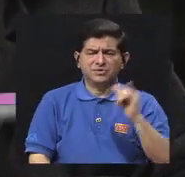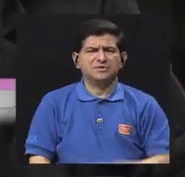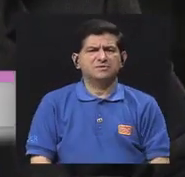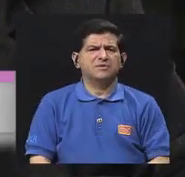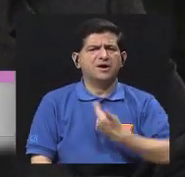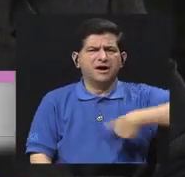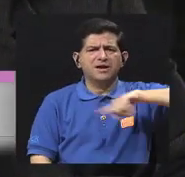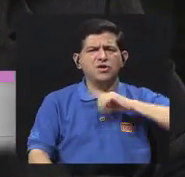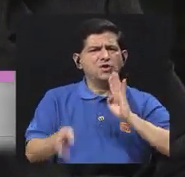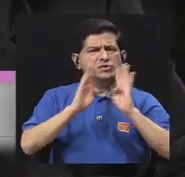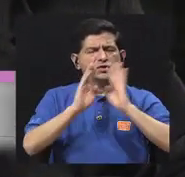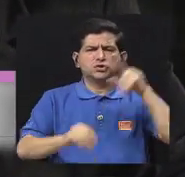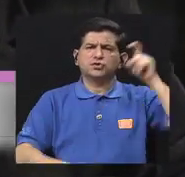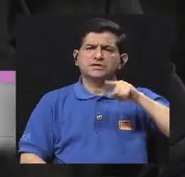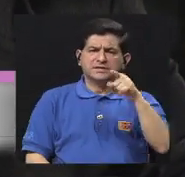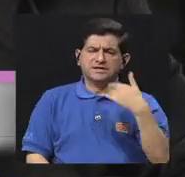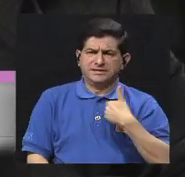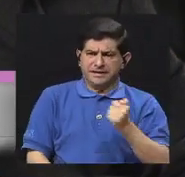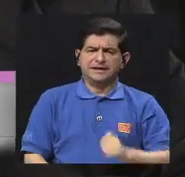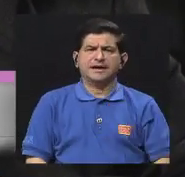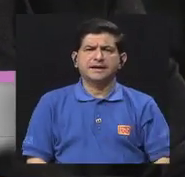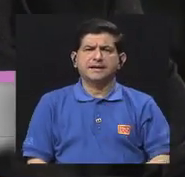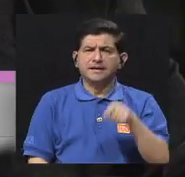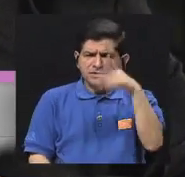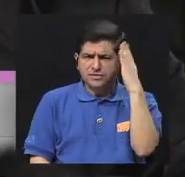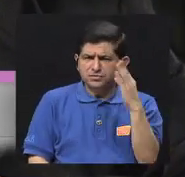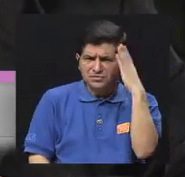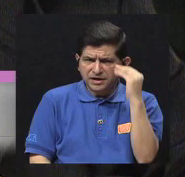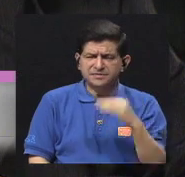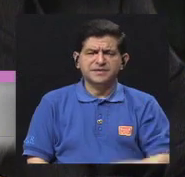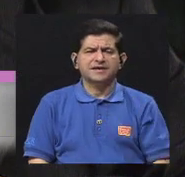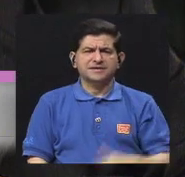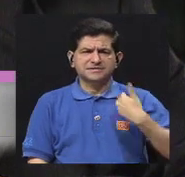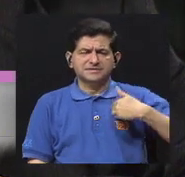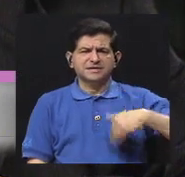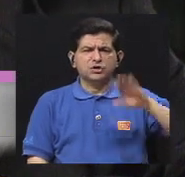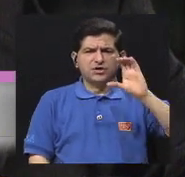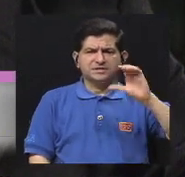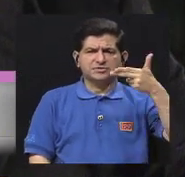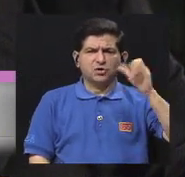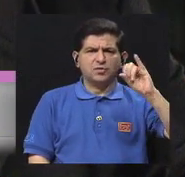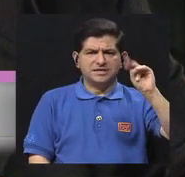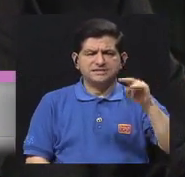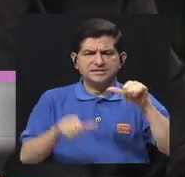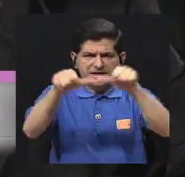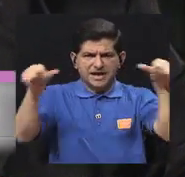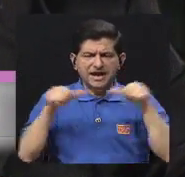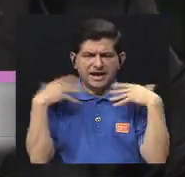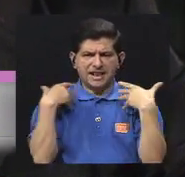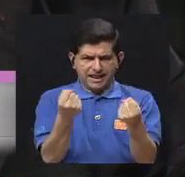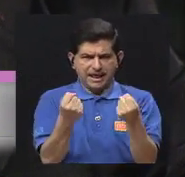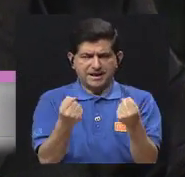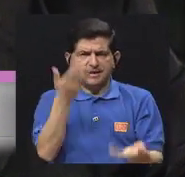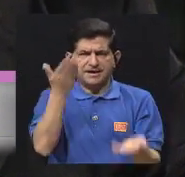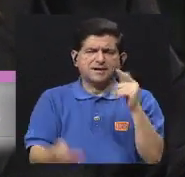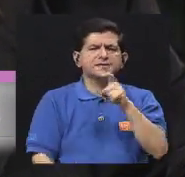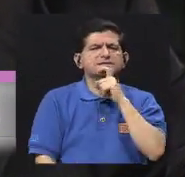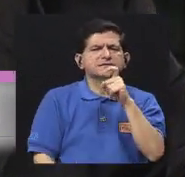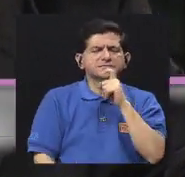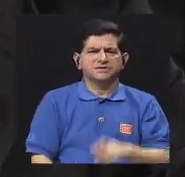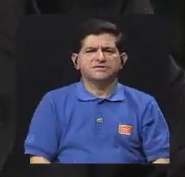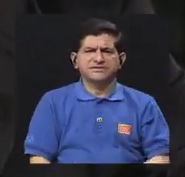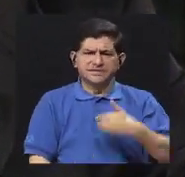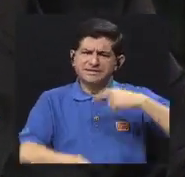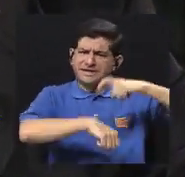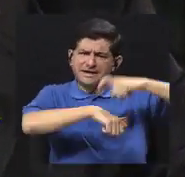hablemos un poco de las necesidades que ustedes tienen y con su experiencia, doctor Cristóbal, ya en el campo de salud, me imagino que es un poco complicado